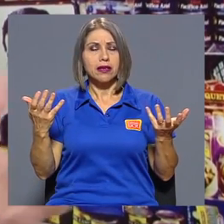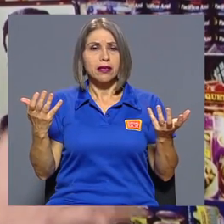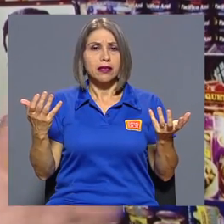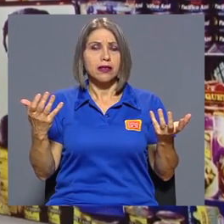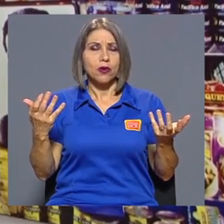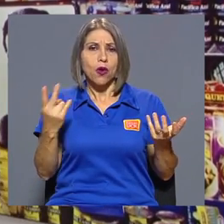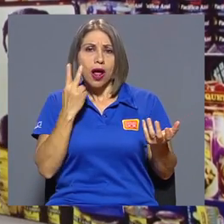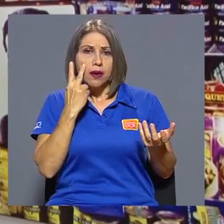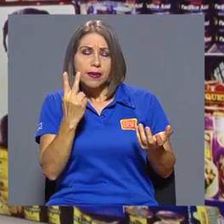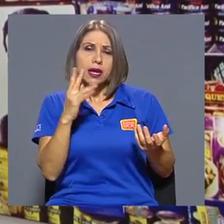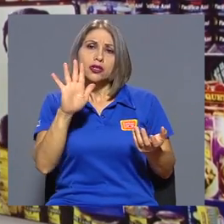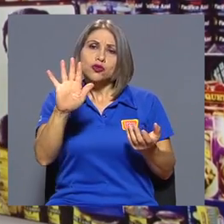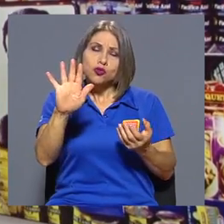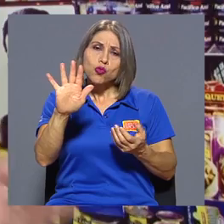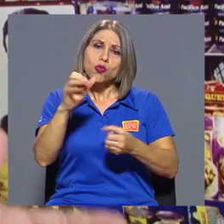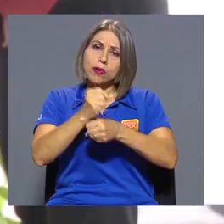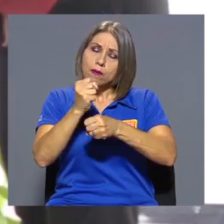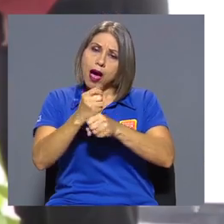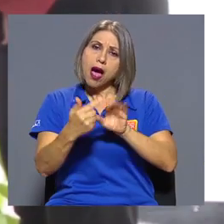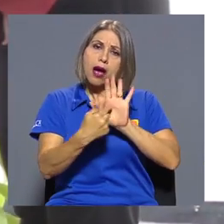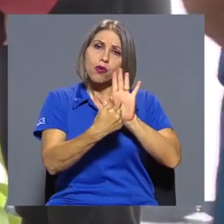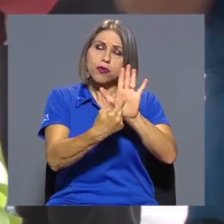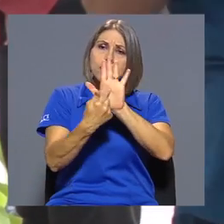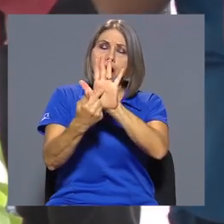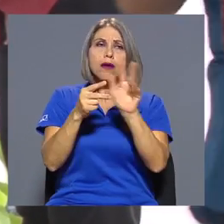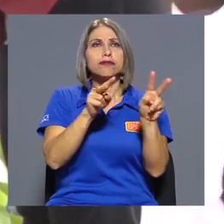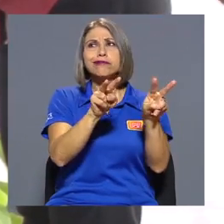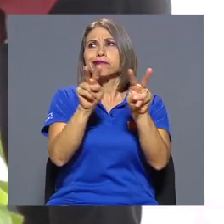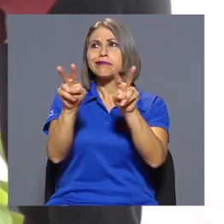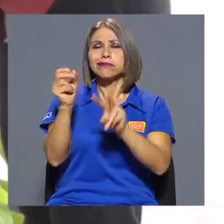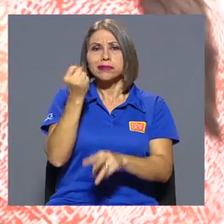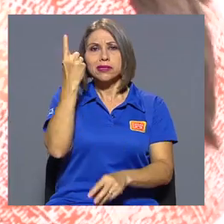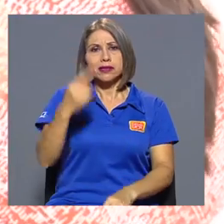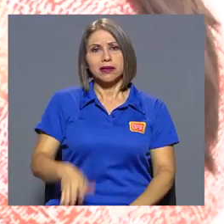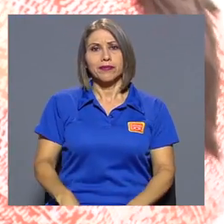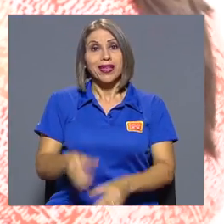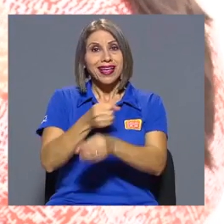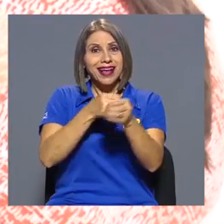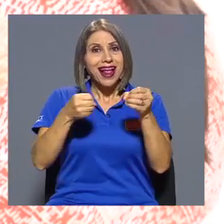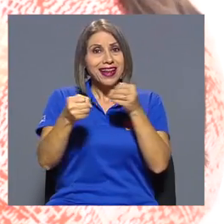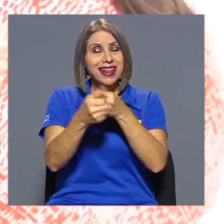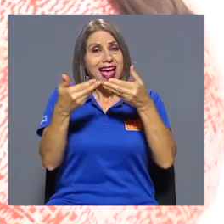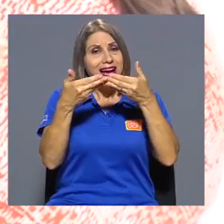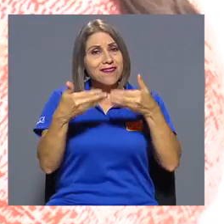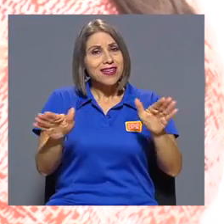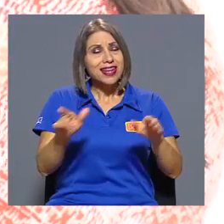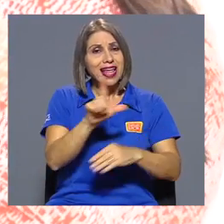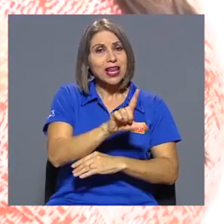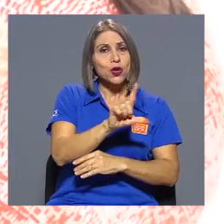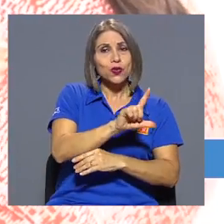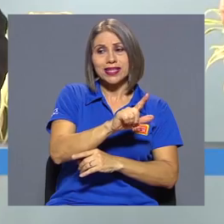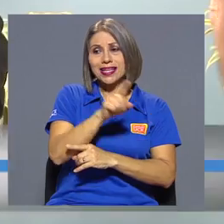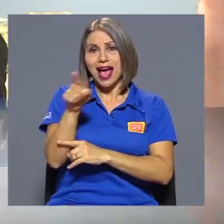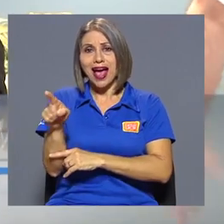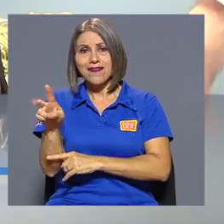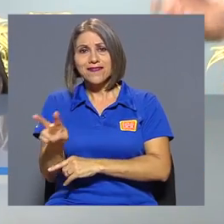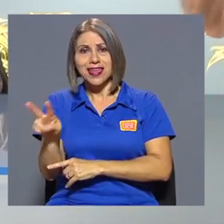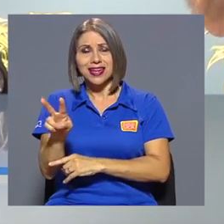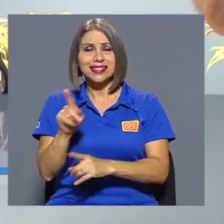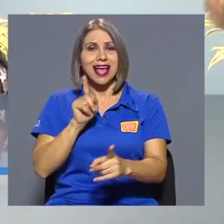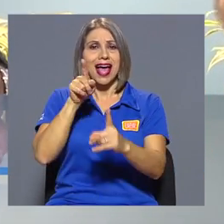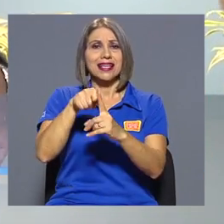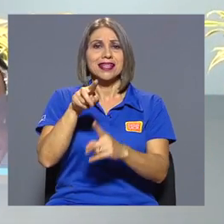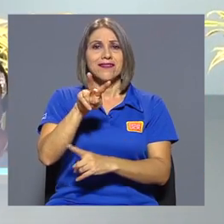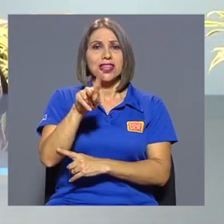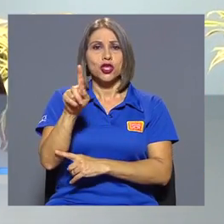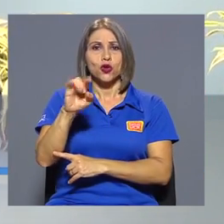hora de ver su obra, de entenderla. La galería estará abierta de lunes a viernes hasta